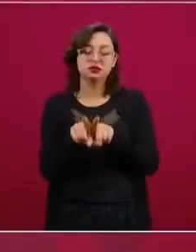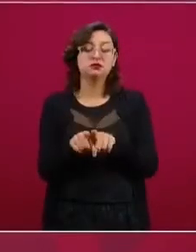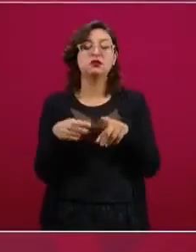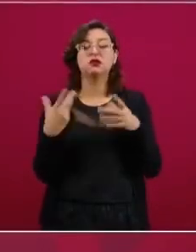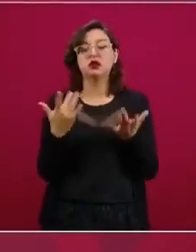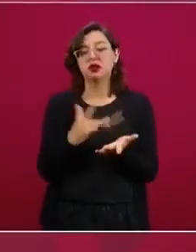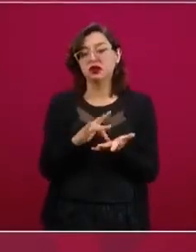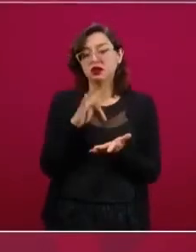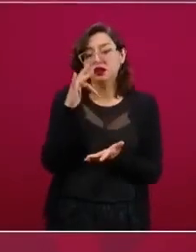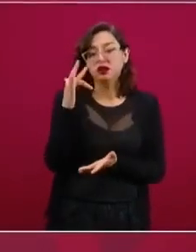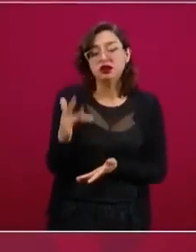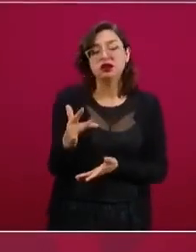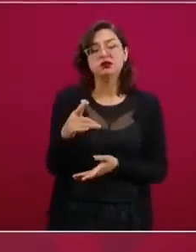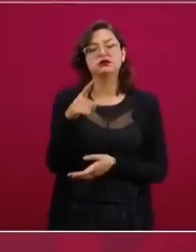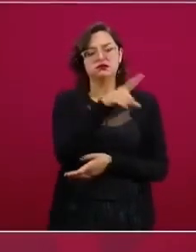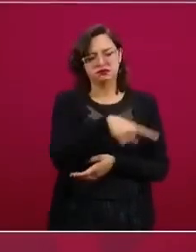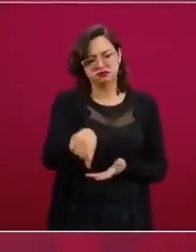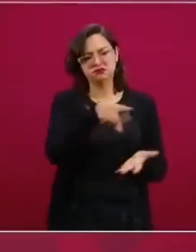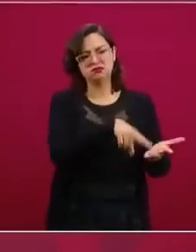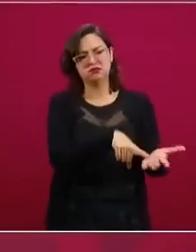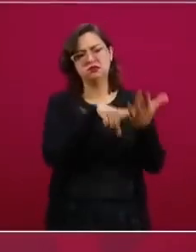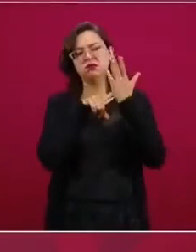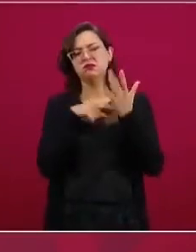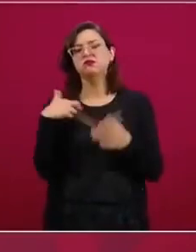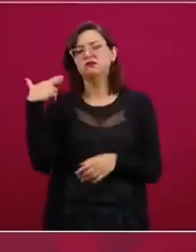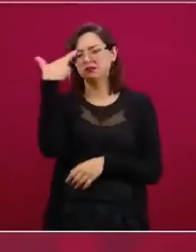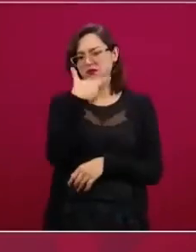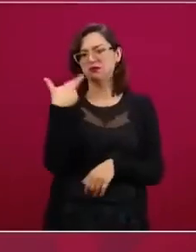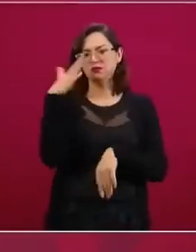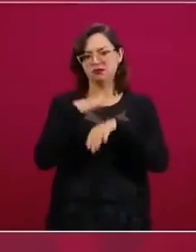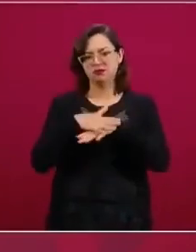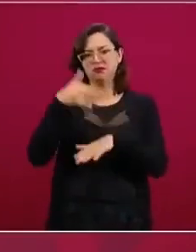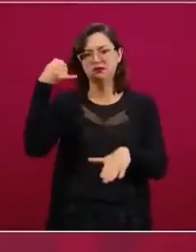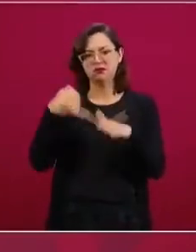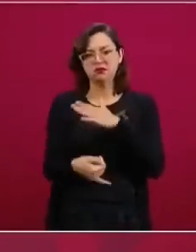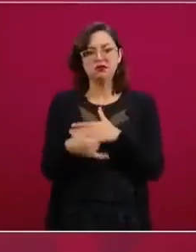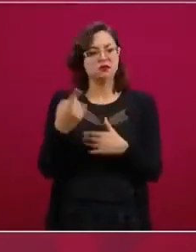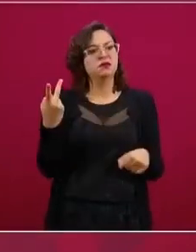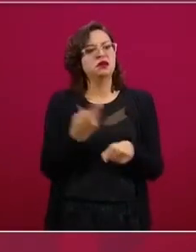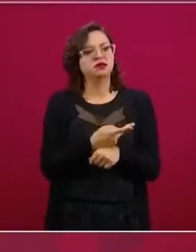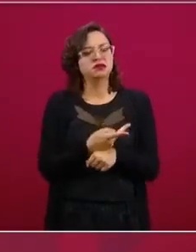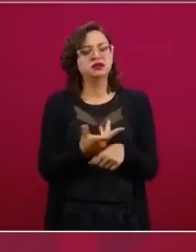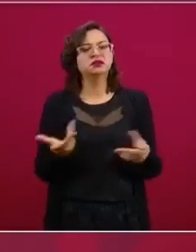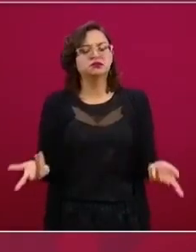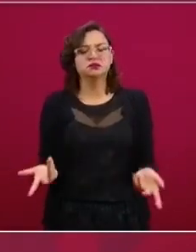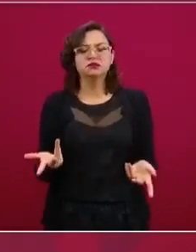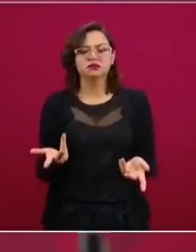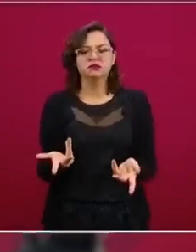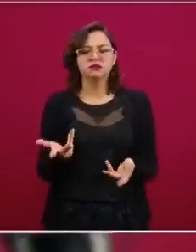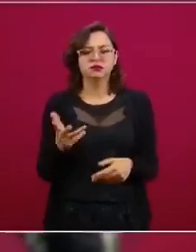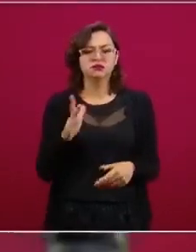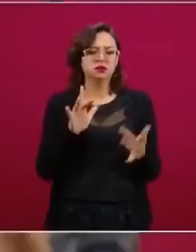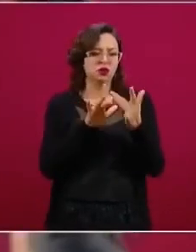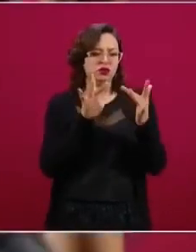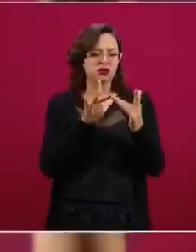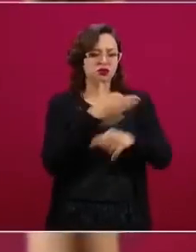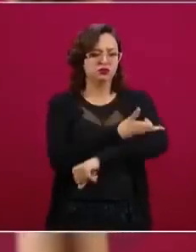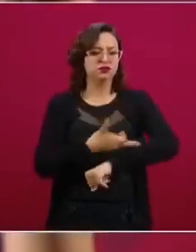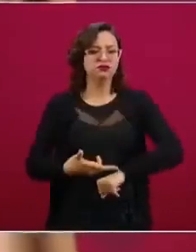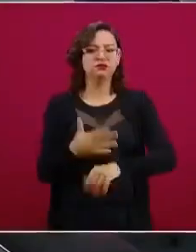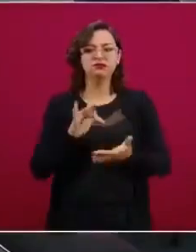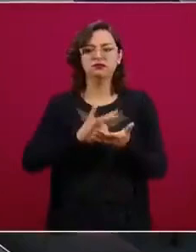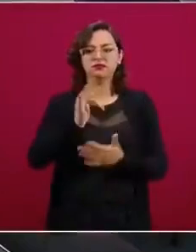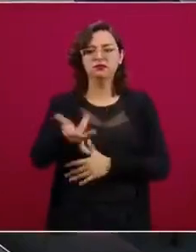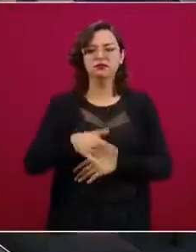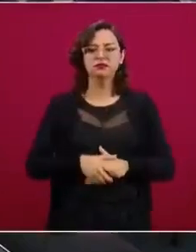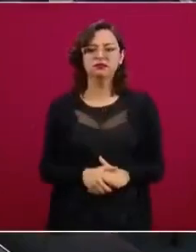agradecer ese tipo de denuncias para poderlas revisar de inmediato y saber qué pasó y que nos ayuden a entrar en contacto con los familiares. Gracias.